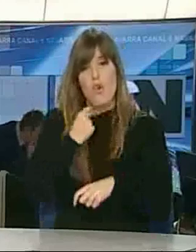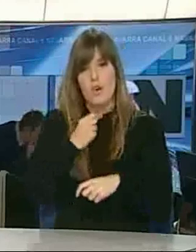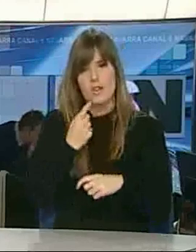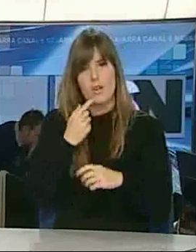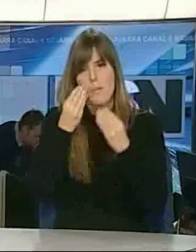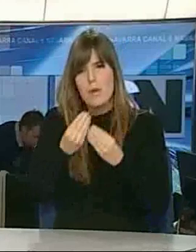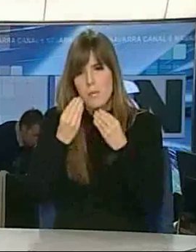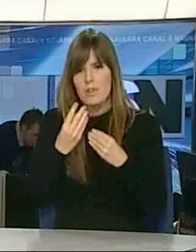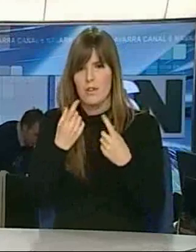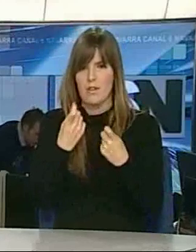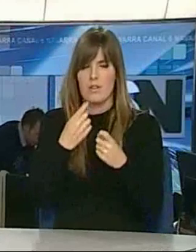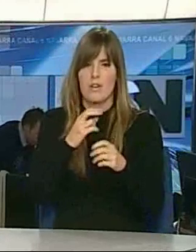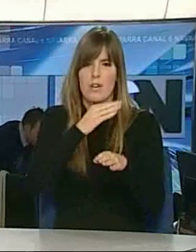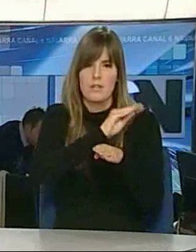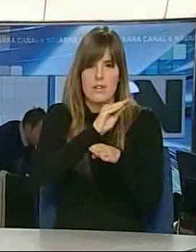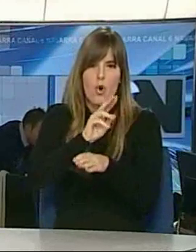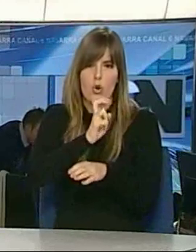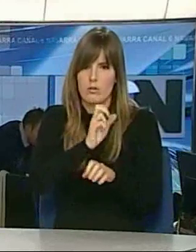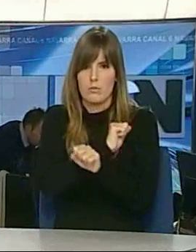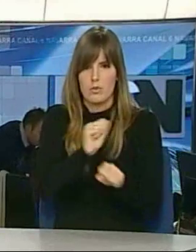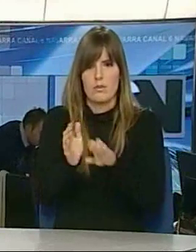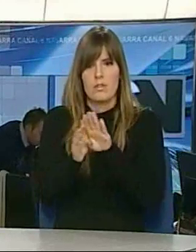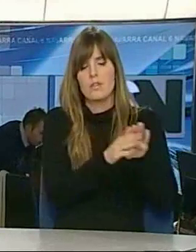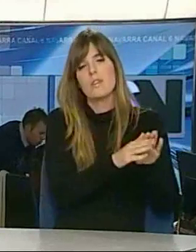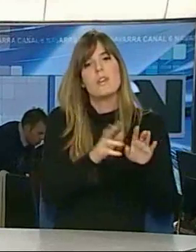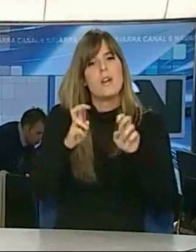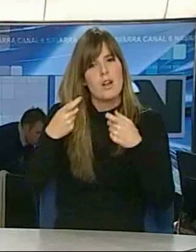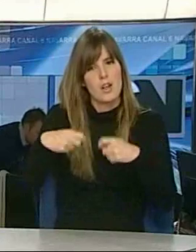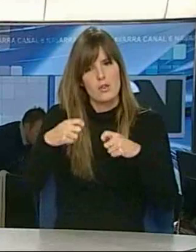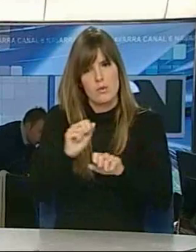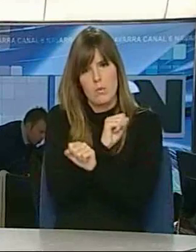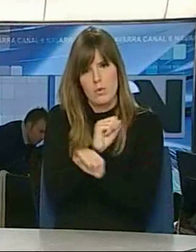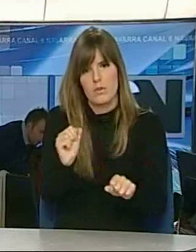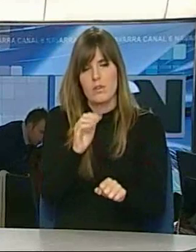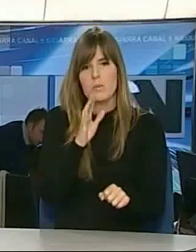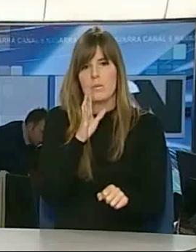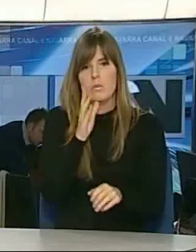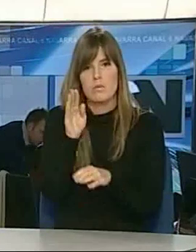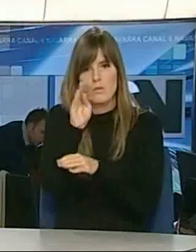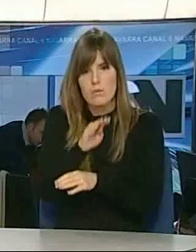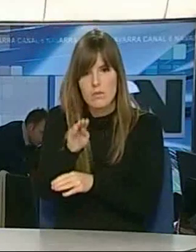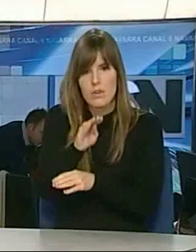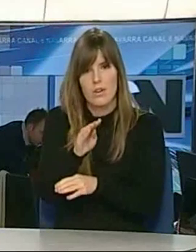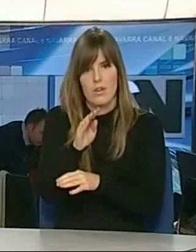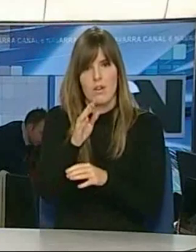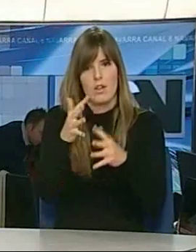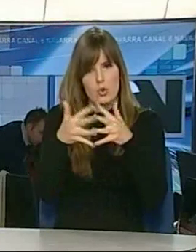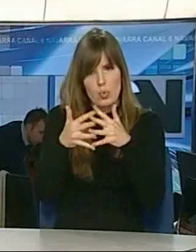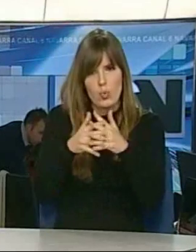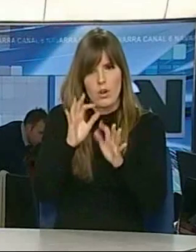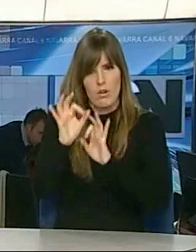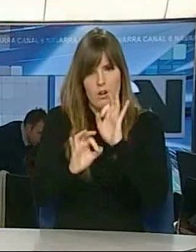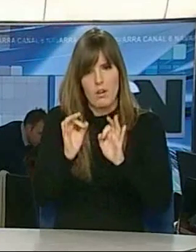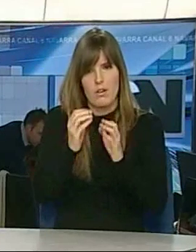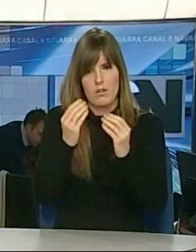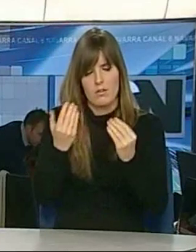todo lo demás. Eso en un análisis de costes no es eficiente porque no se puede gastar más en el manto que en las cintas. Con lo cual, cuando